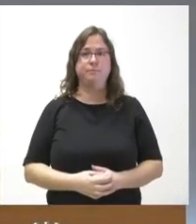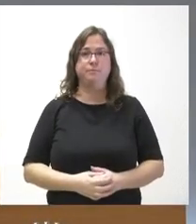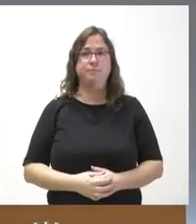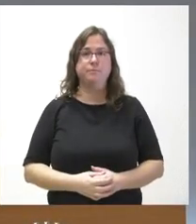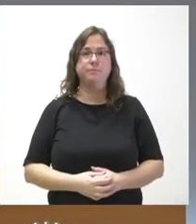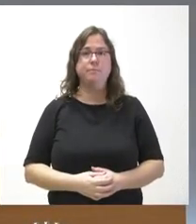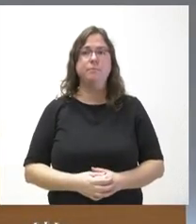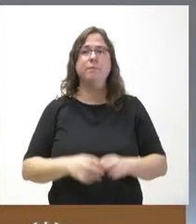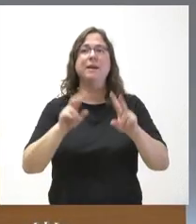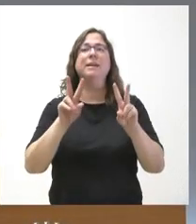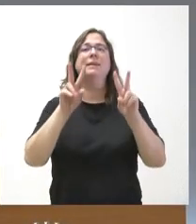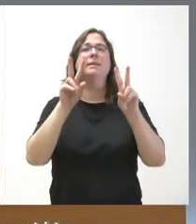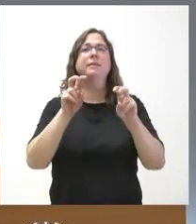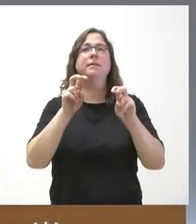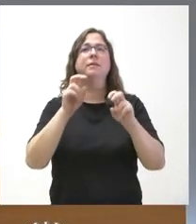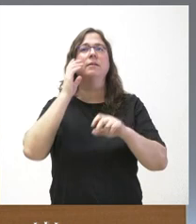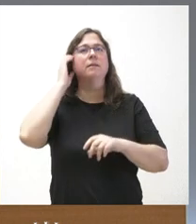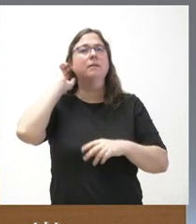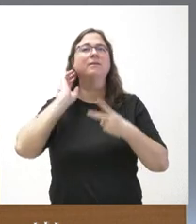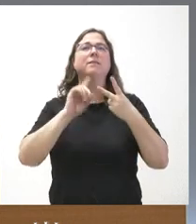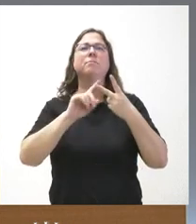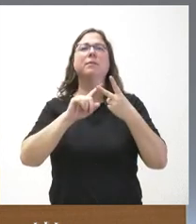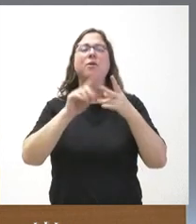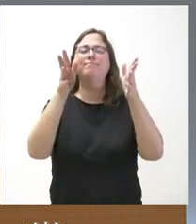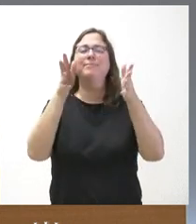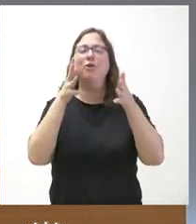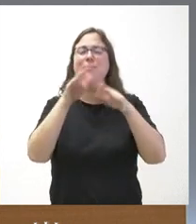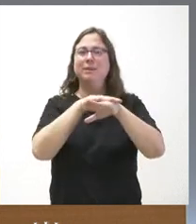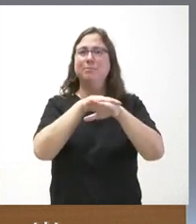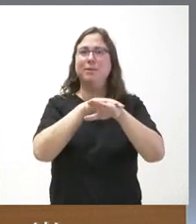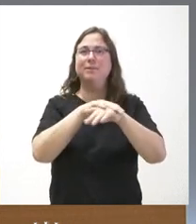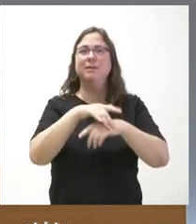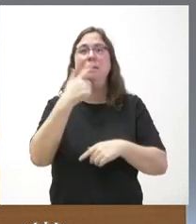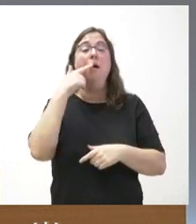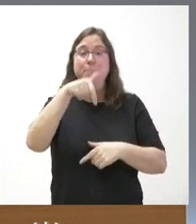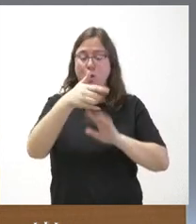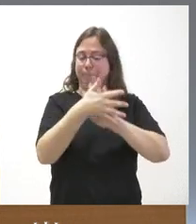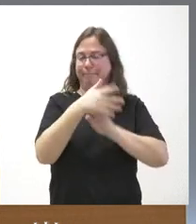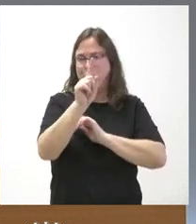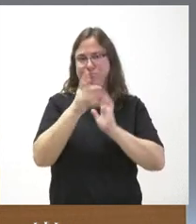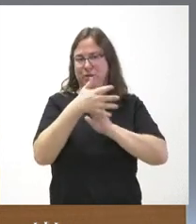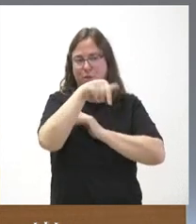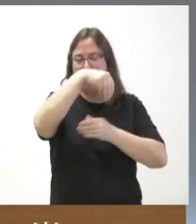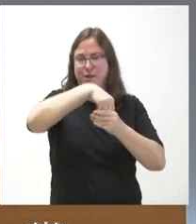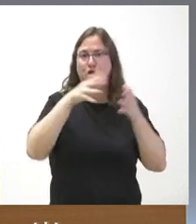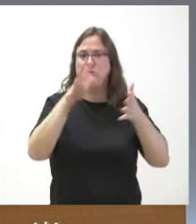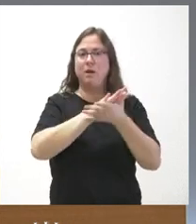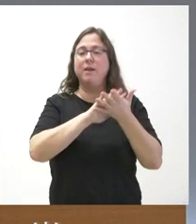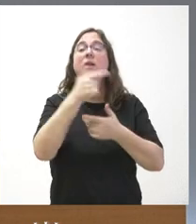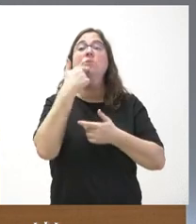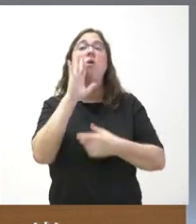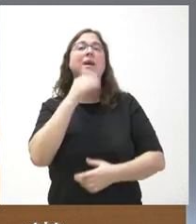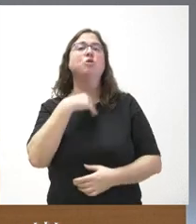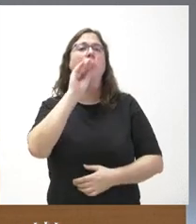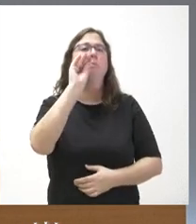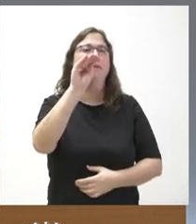Y sobre las protestas... La pregunta no la hemos tratado en el Consejo de Gobierno. No ha sido objeto de tratamiento del Consejo de Gobierno. Y también, Incidir, yo le he preguntado